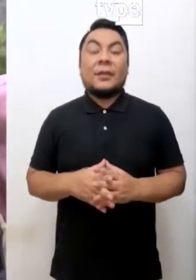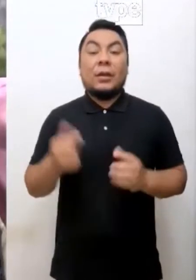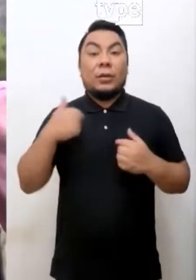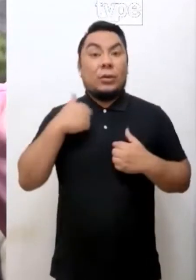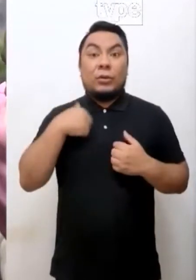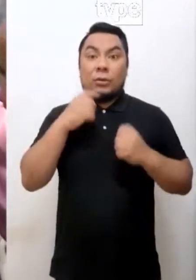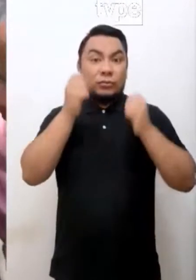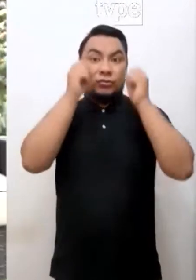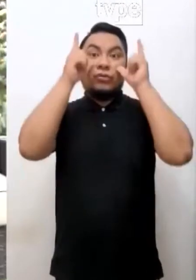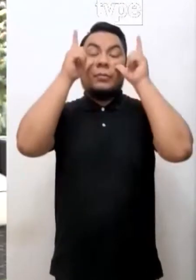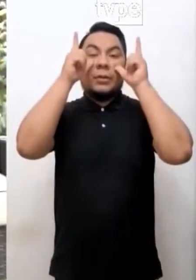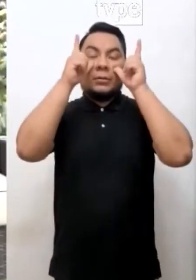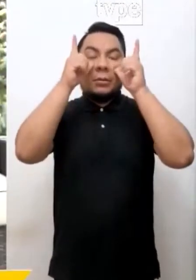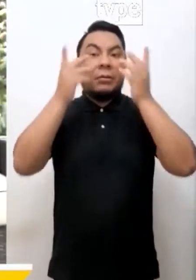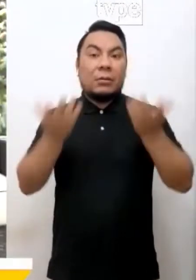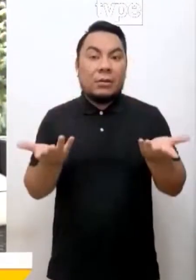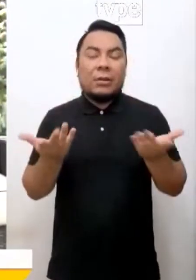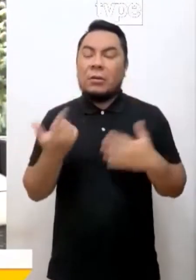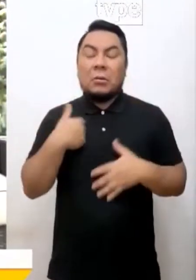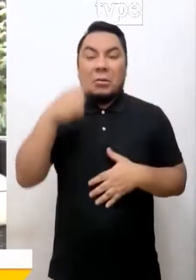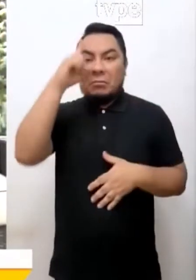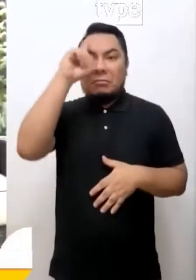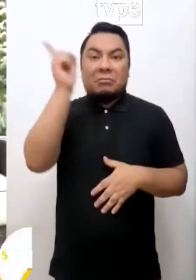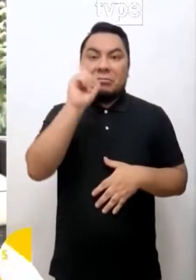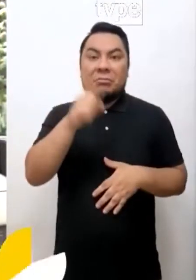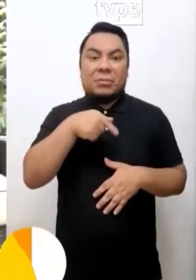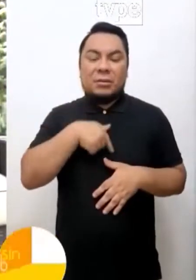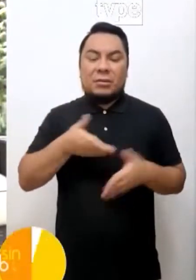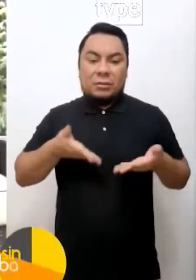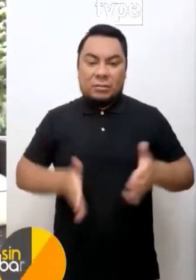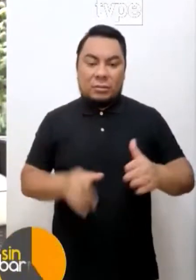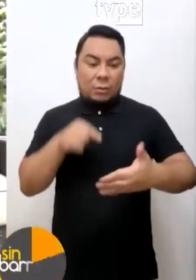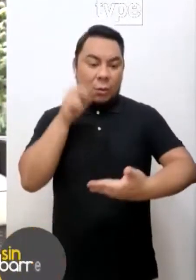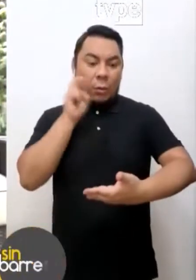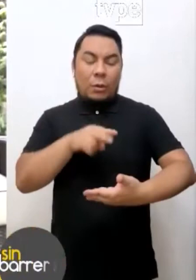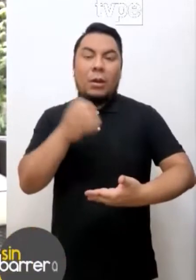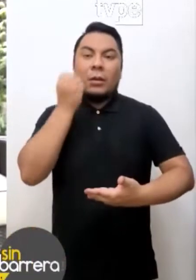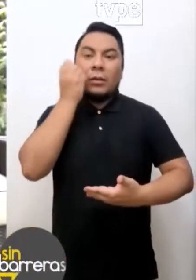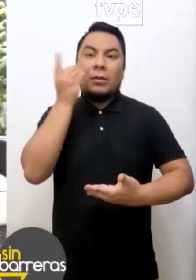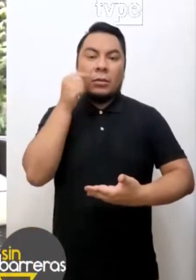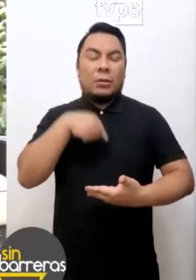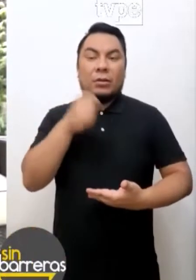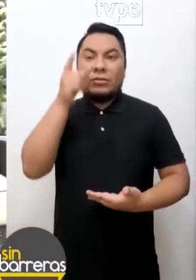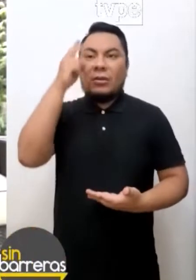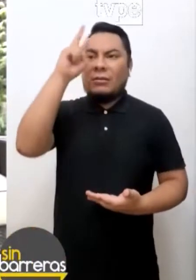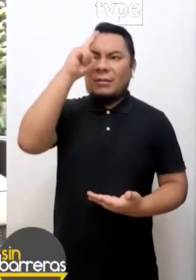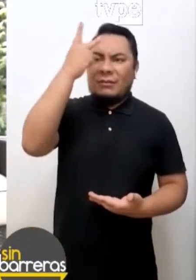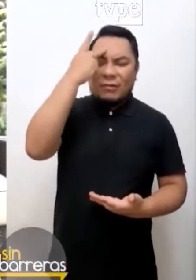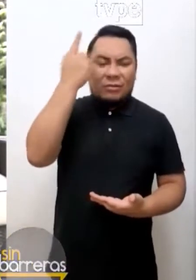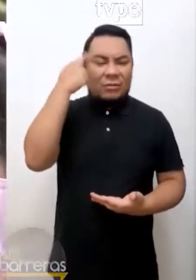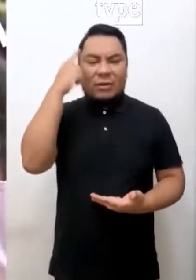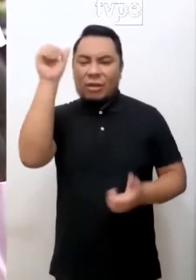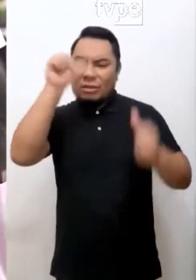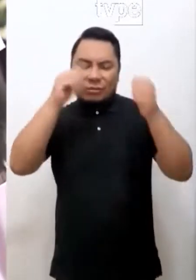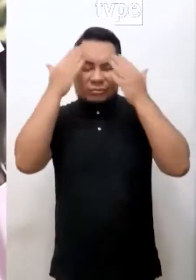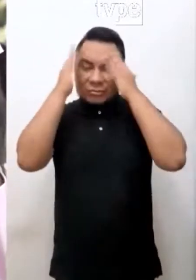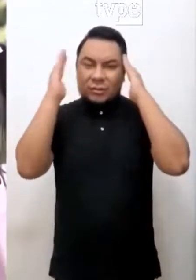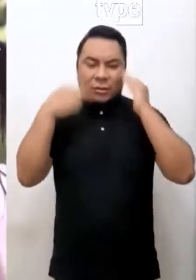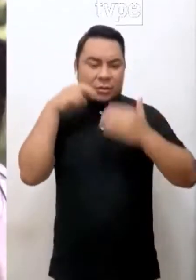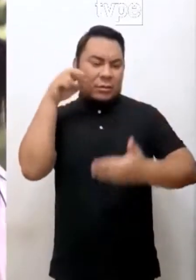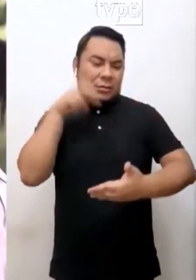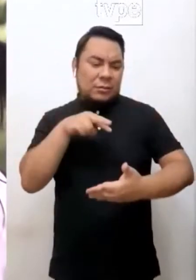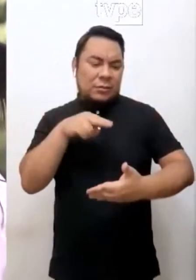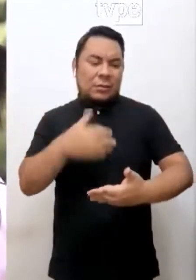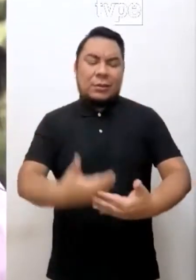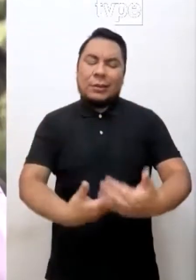Nos agarró sorpresas. La verdad que mucha incertidumbre, mucho miedo. Cuando la vi,